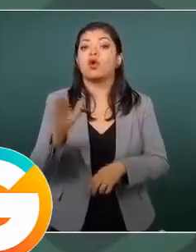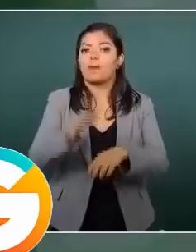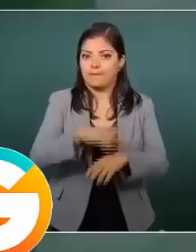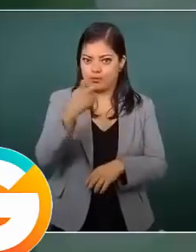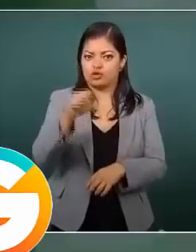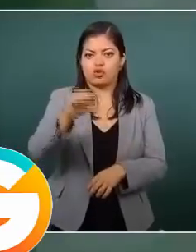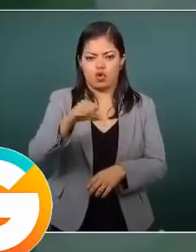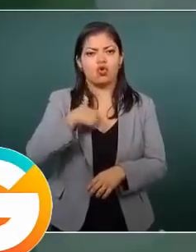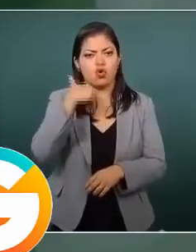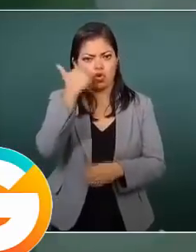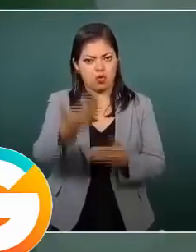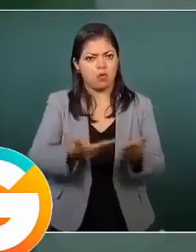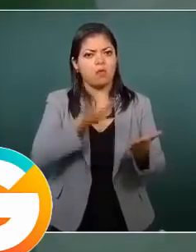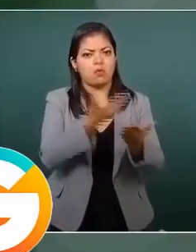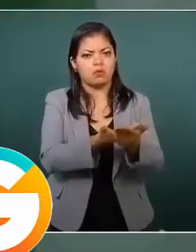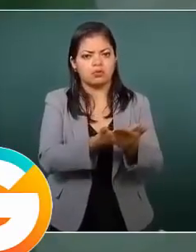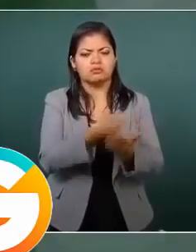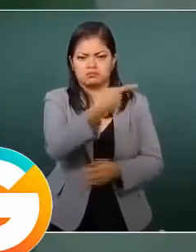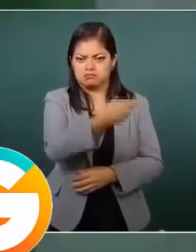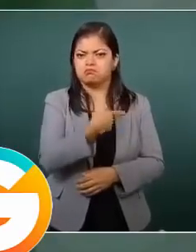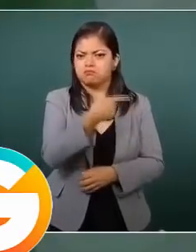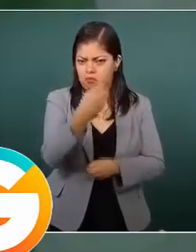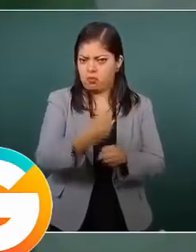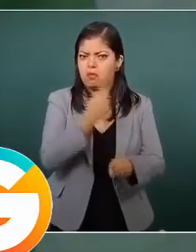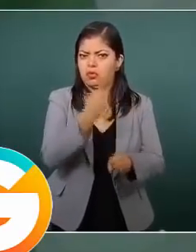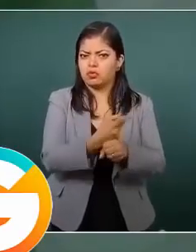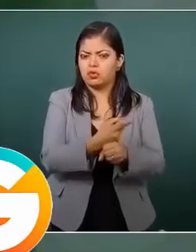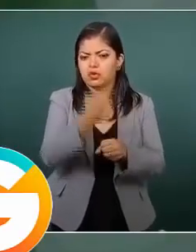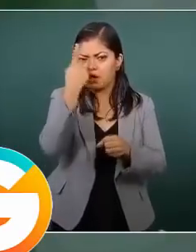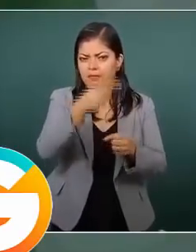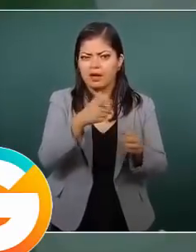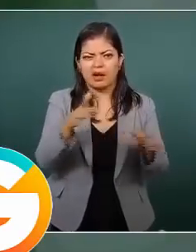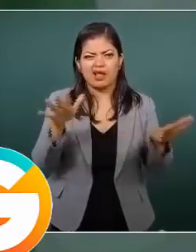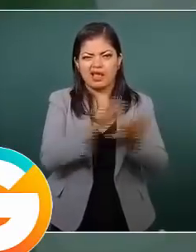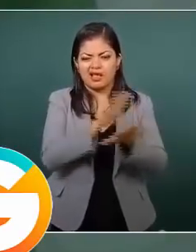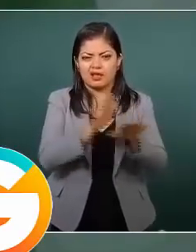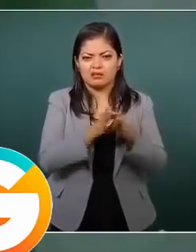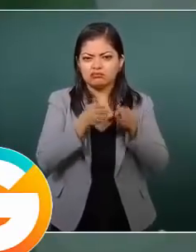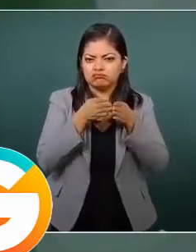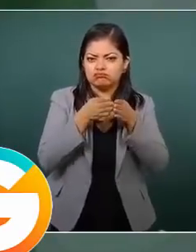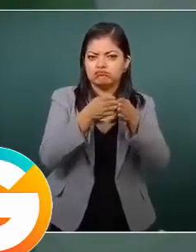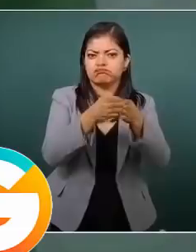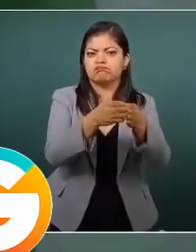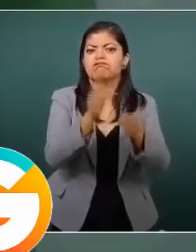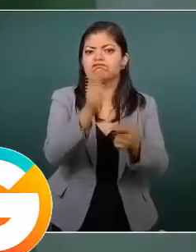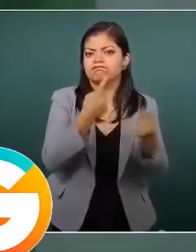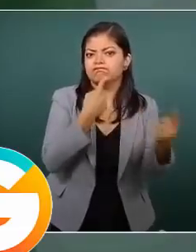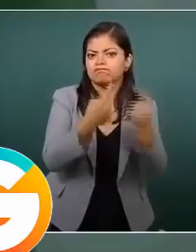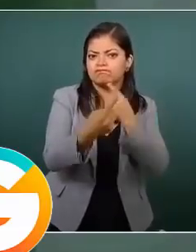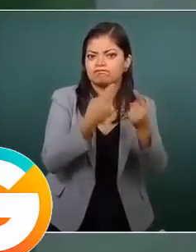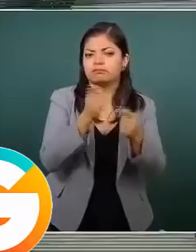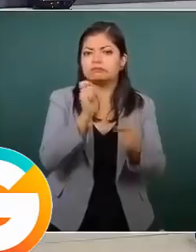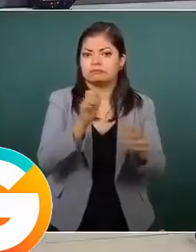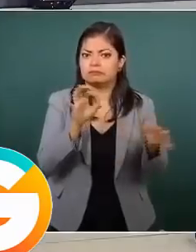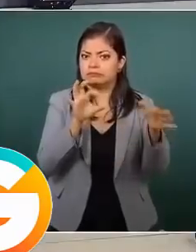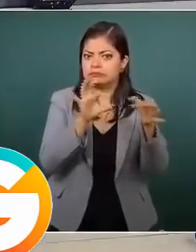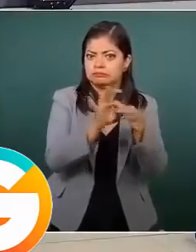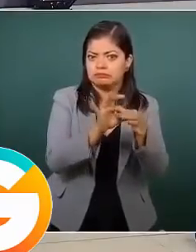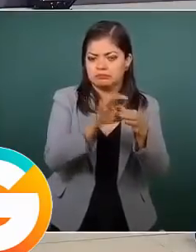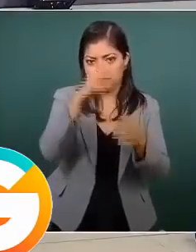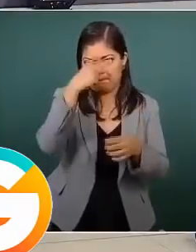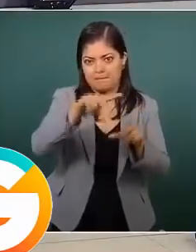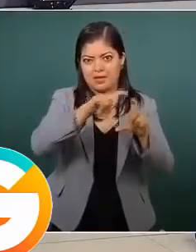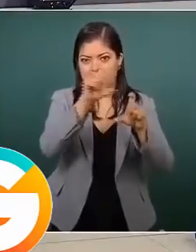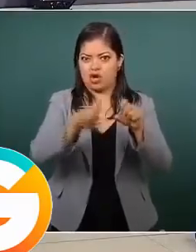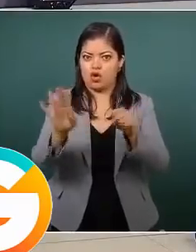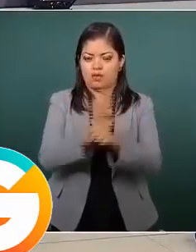vengo hoy a proponerle que nos demos la oportunidad de corregir el rumbo para iniciar una nueva etapa de diálogo y cooperación por el bien de México. Que lo hagamos a